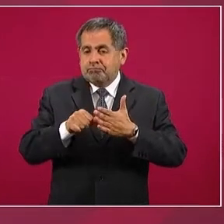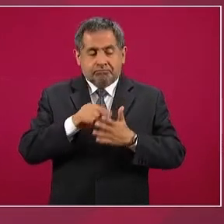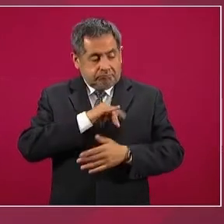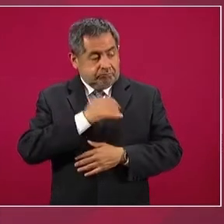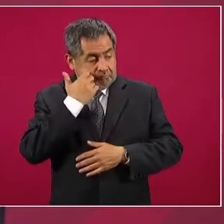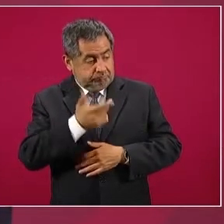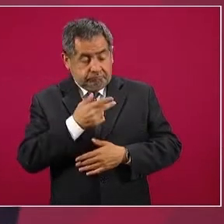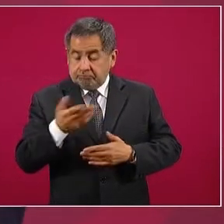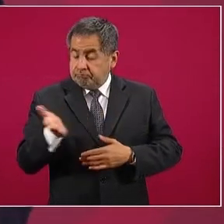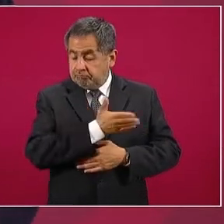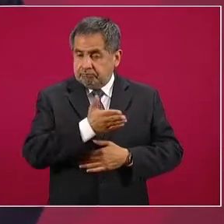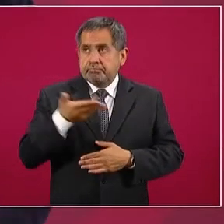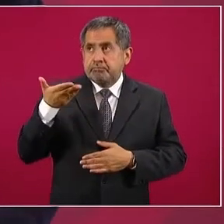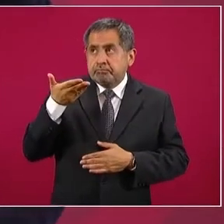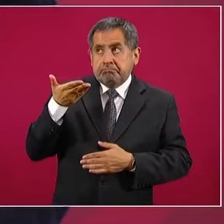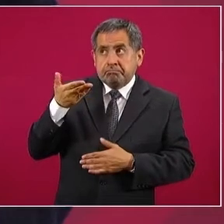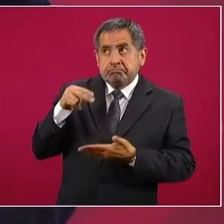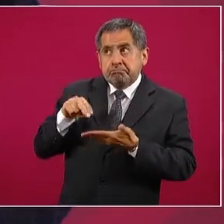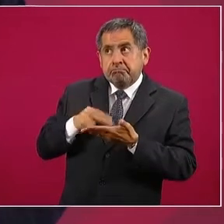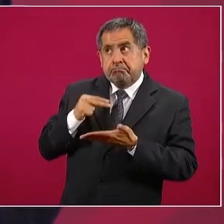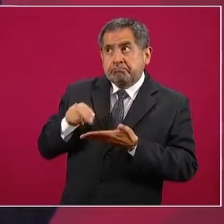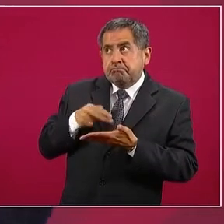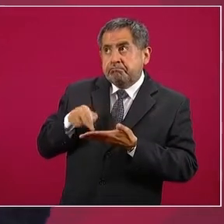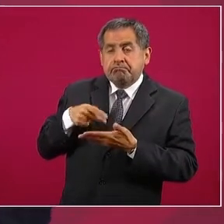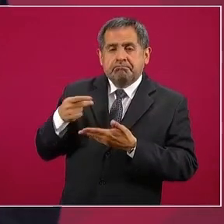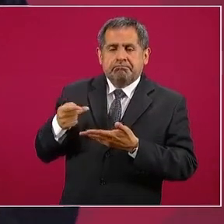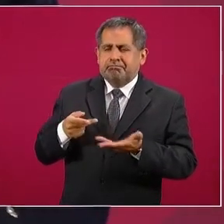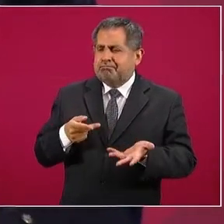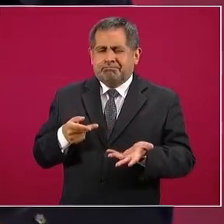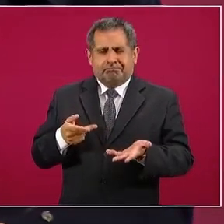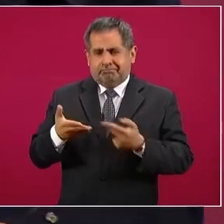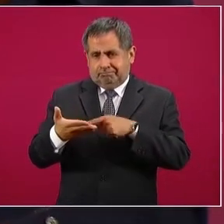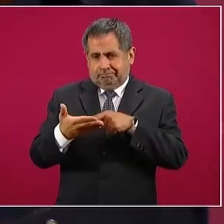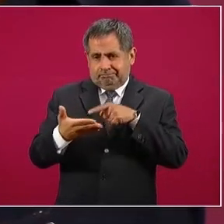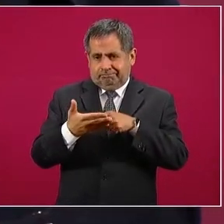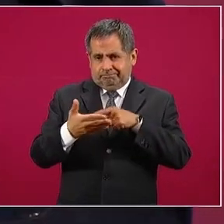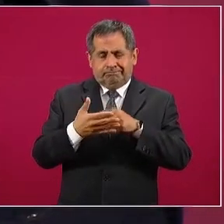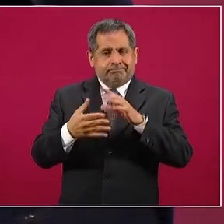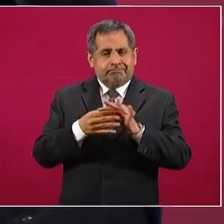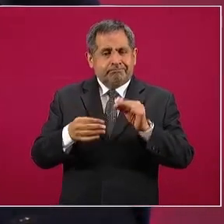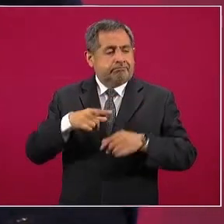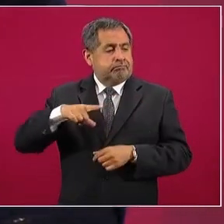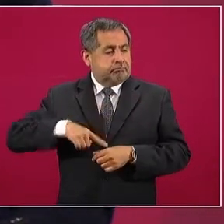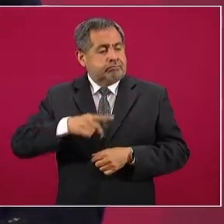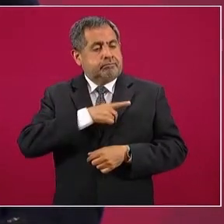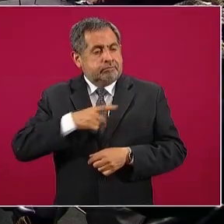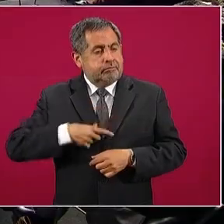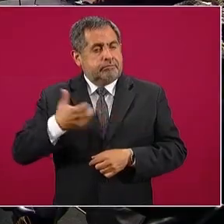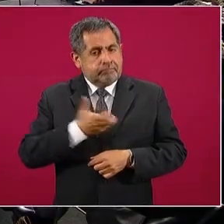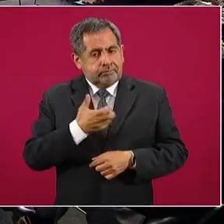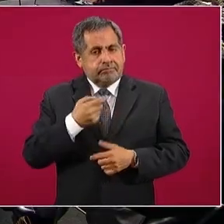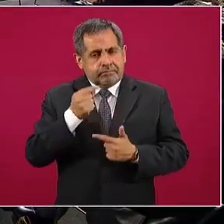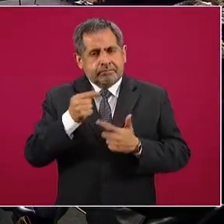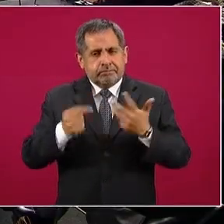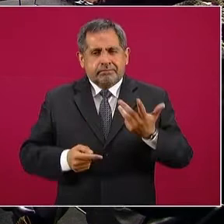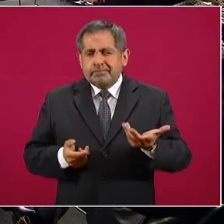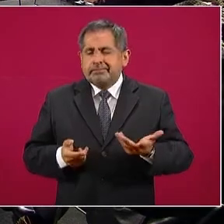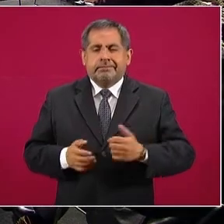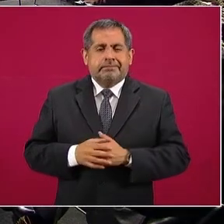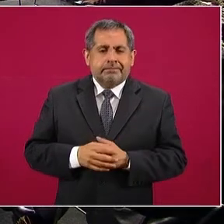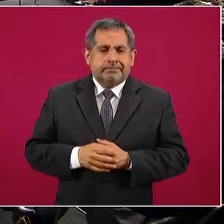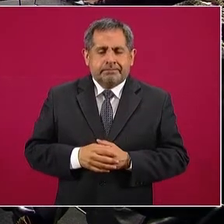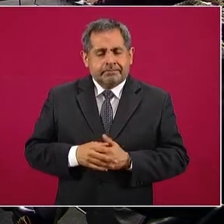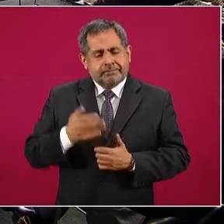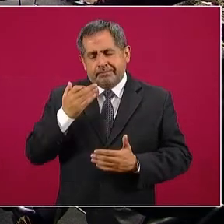y ahí se establecía lo que tenía que hacer el gobierno, una